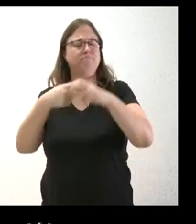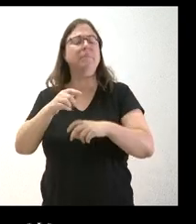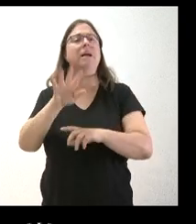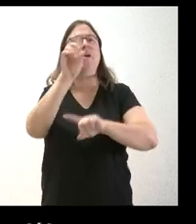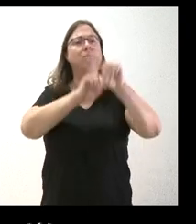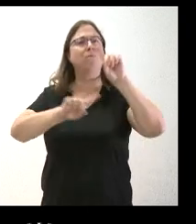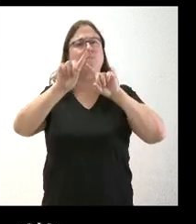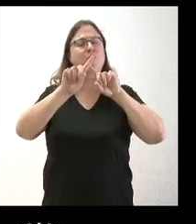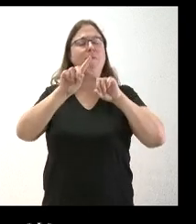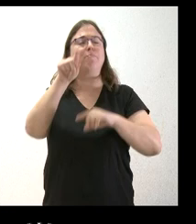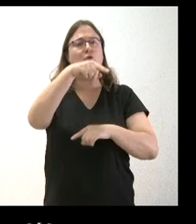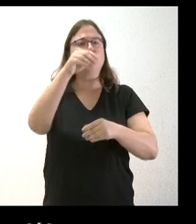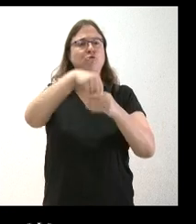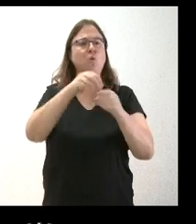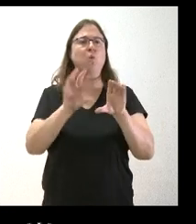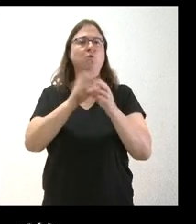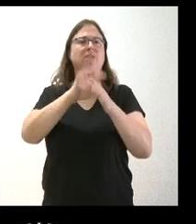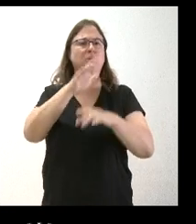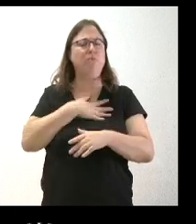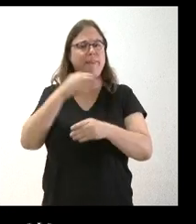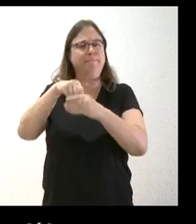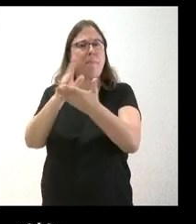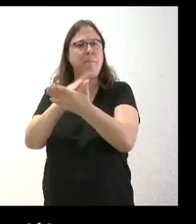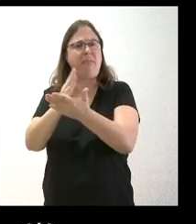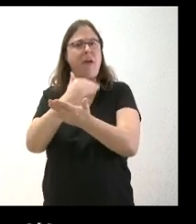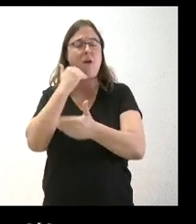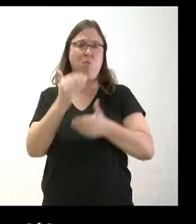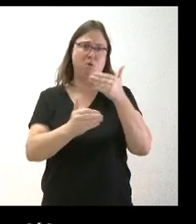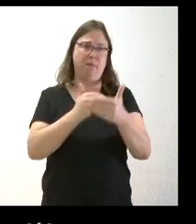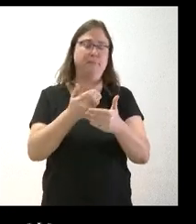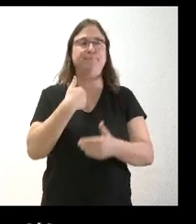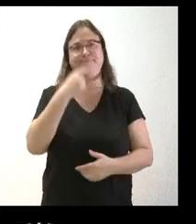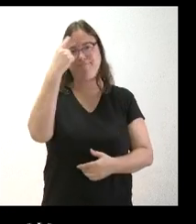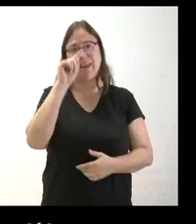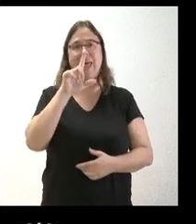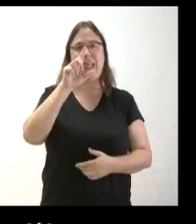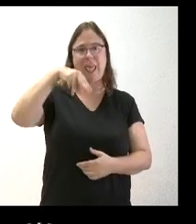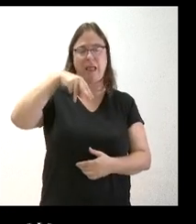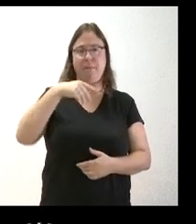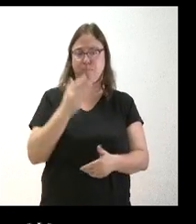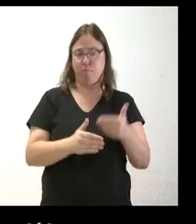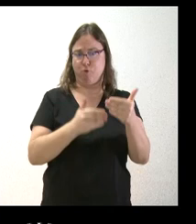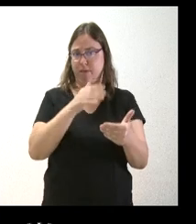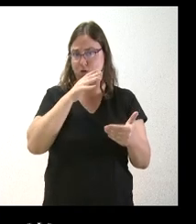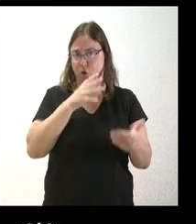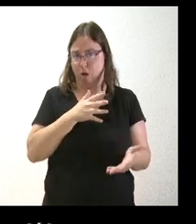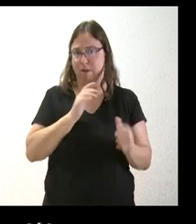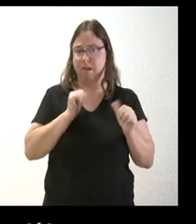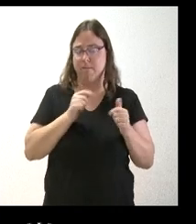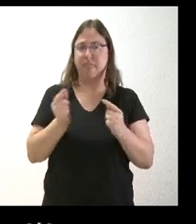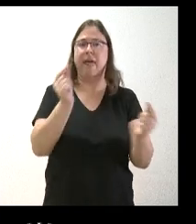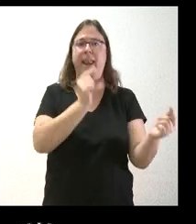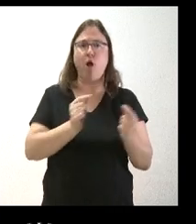le es posible mediar de alguna manera en estos procesos? Sobre todo entiendo que en el de LM, que es el que está ahora mismo empezando las